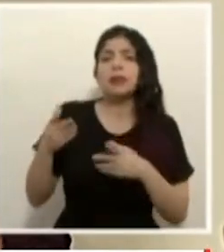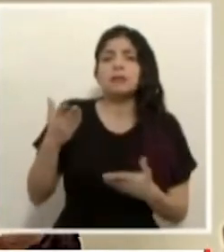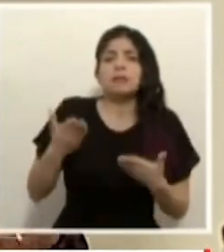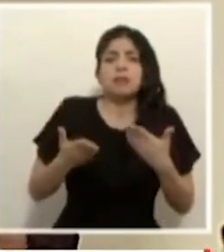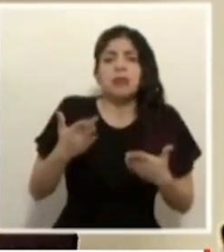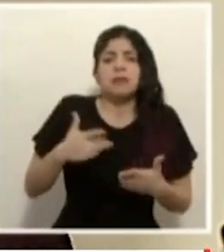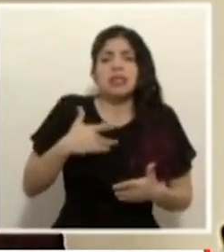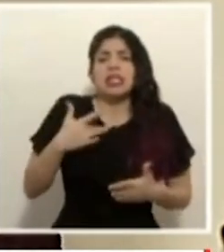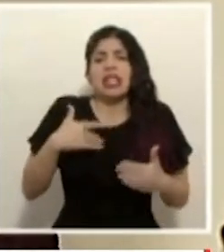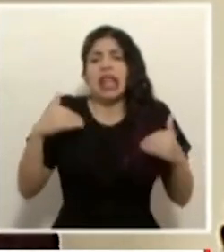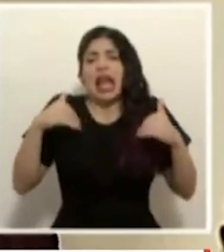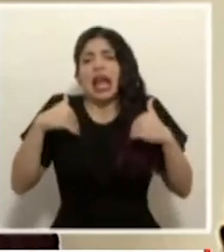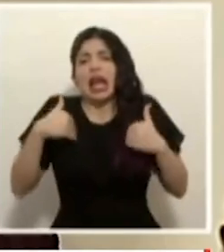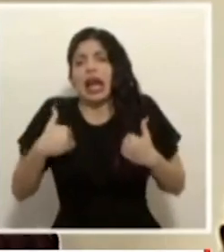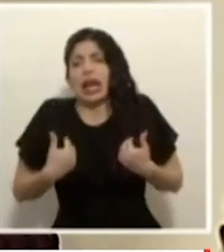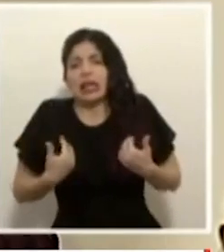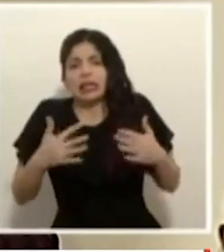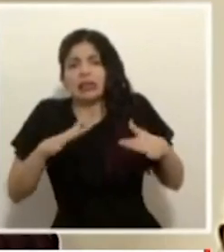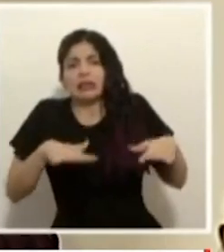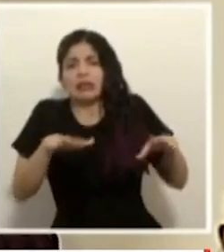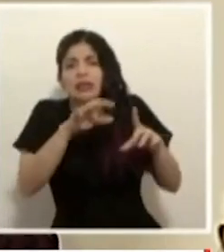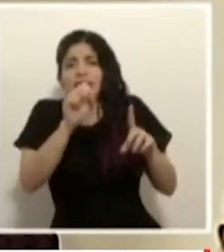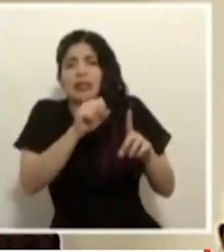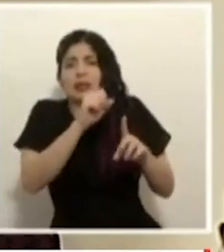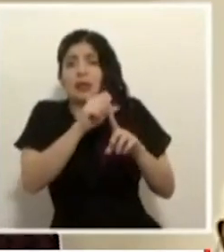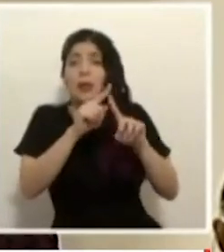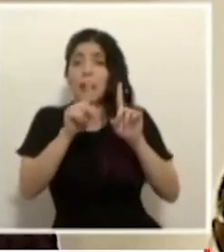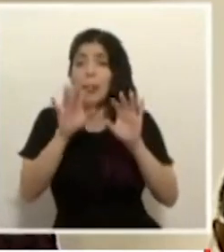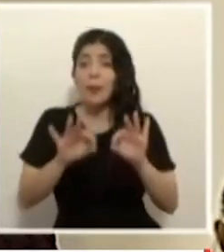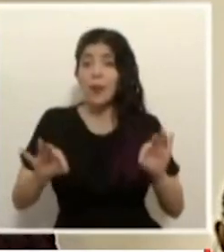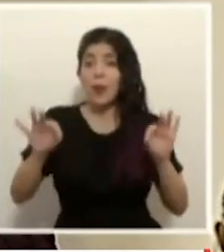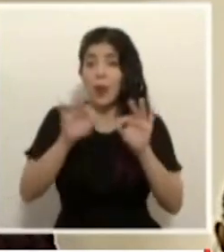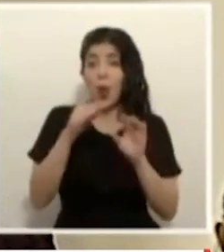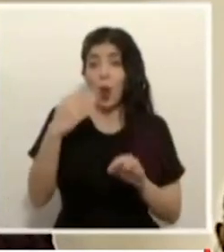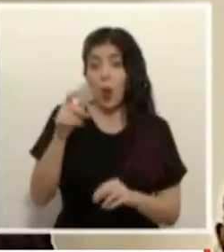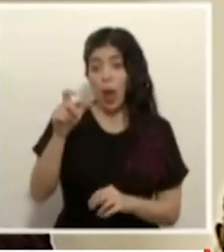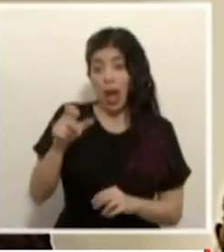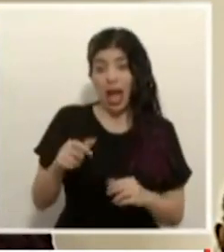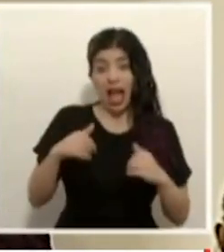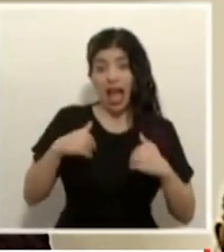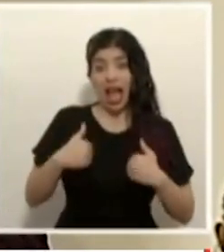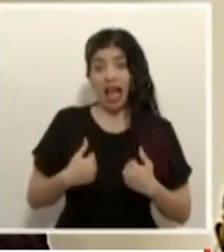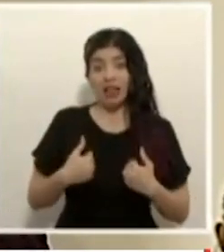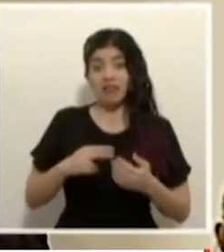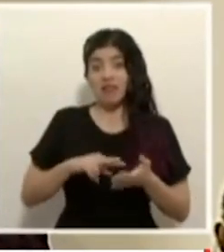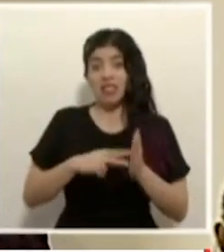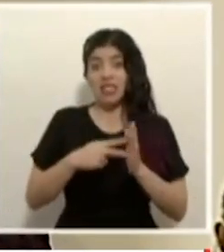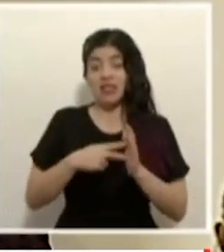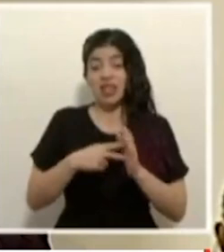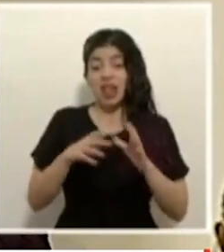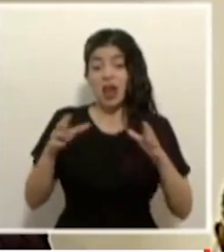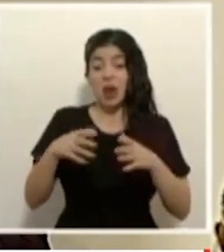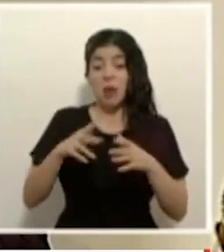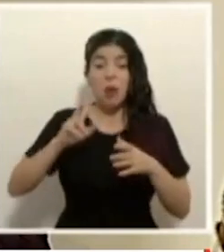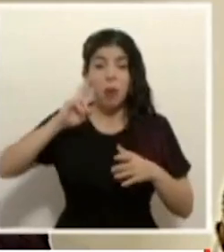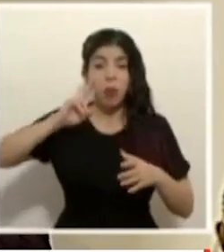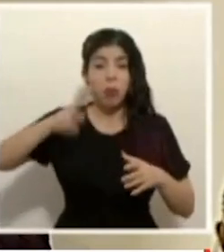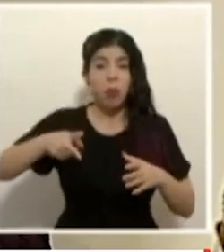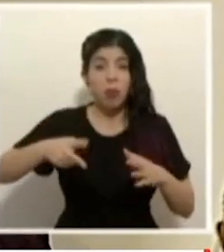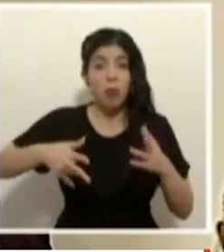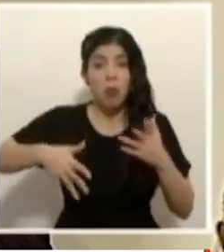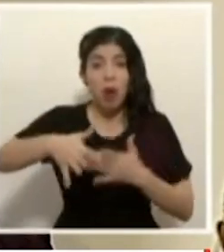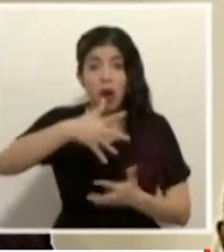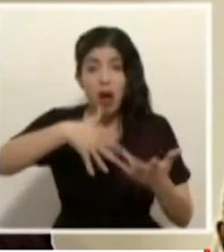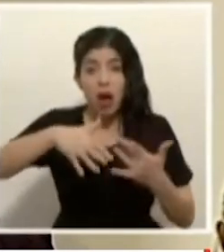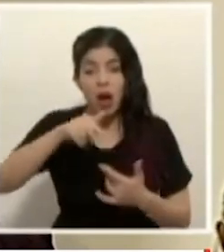cansada en medio de todo esto pero aquí es importante porque cuando ese cansancio lleva al rompimiento de las burbujas sociales estamos hablando